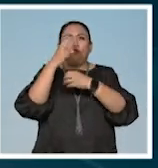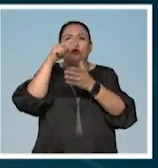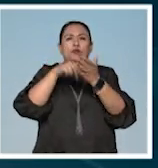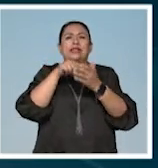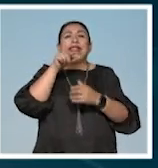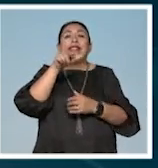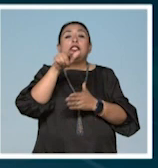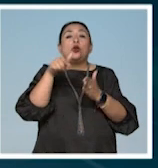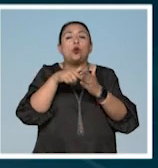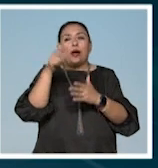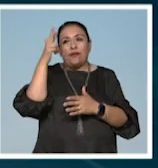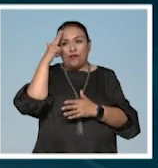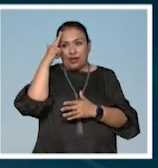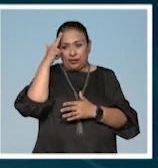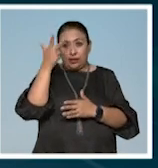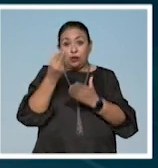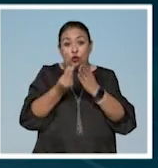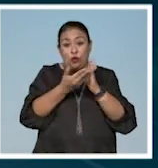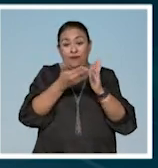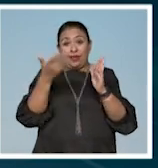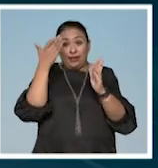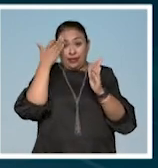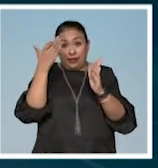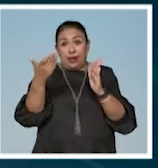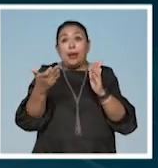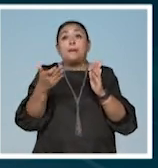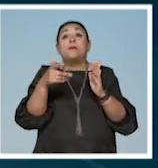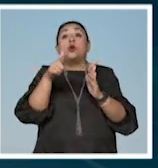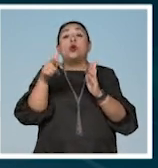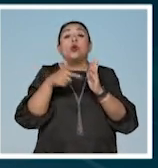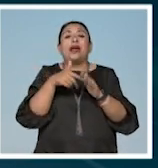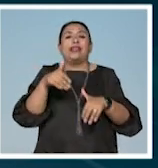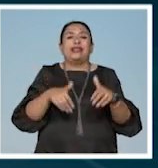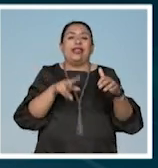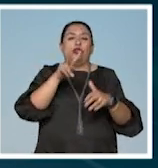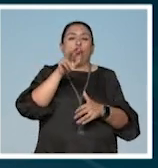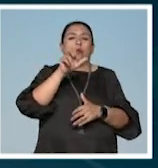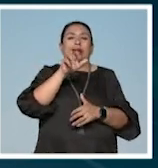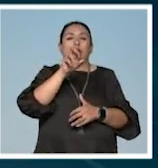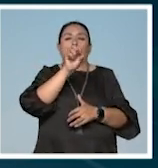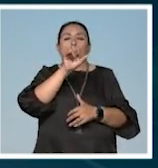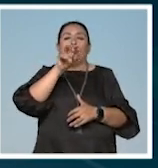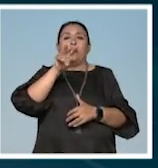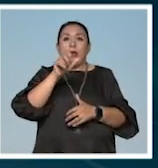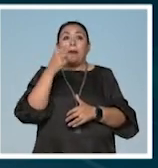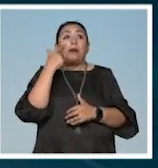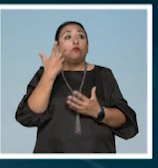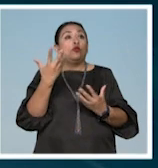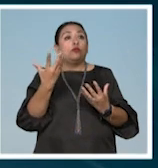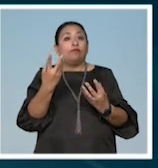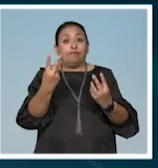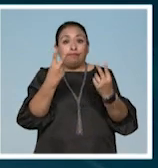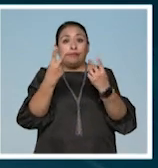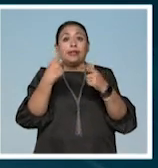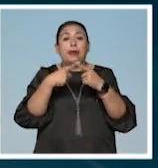en Bellas Artes y con esta nueva temporada, que se apreciará en el Teatro Varsovia, habrá un acercamiento con el público.